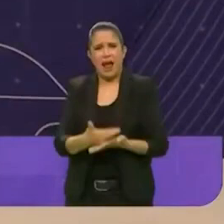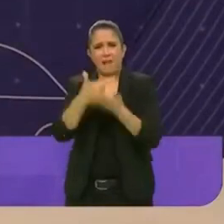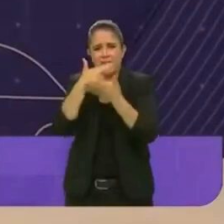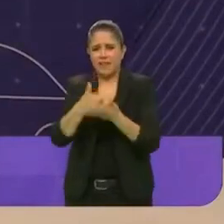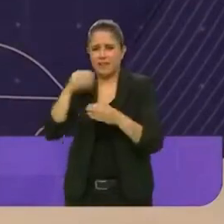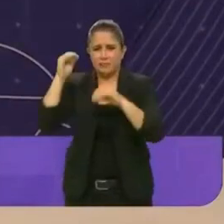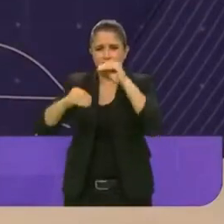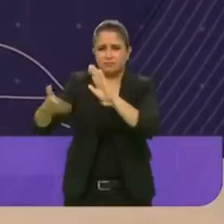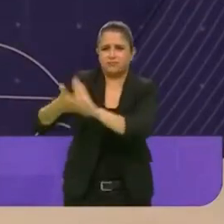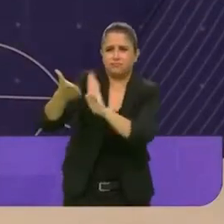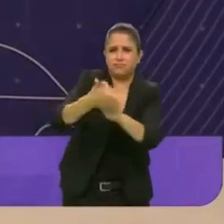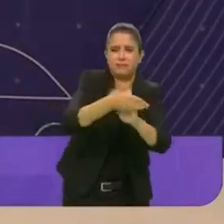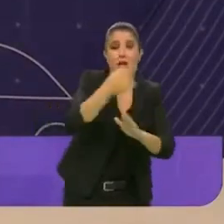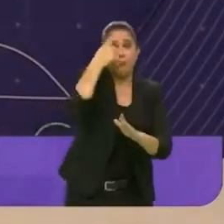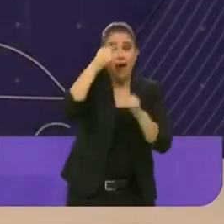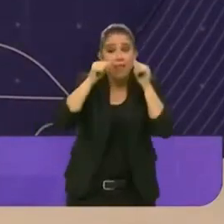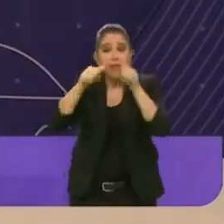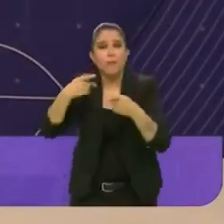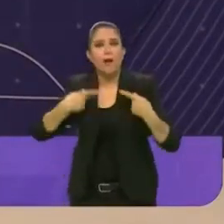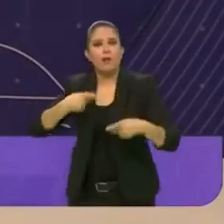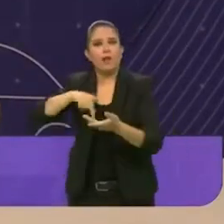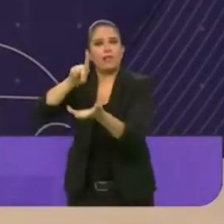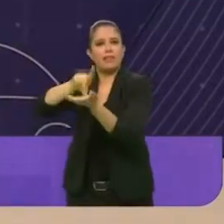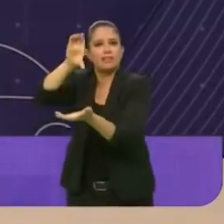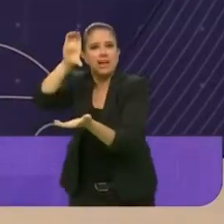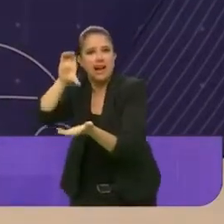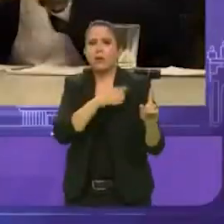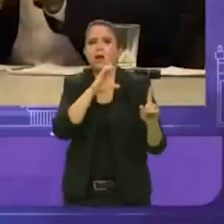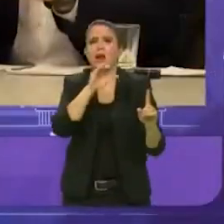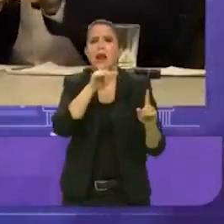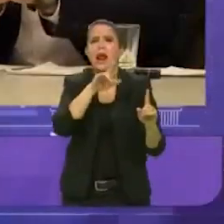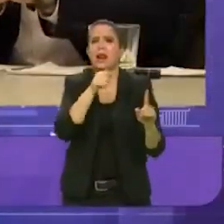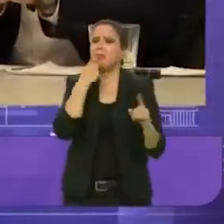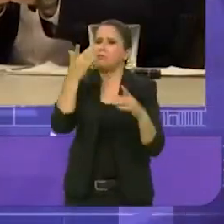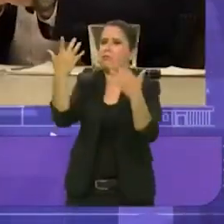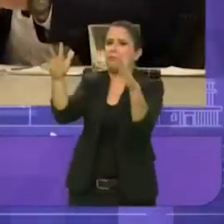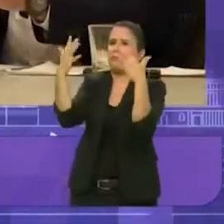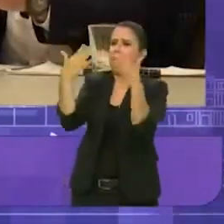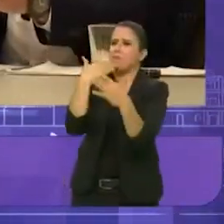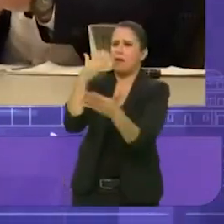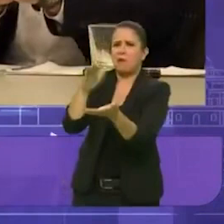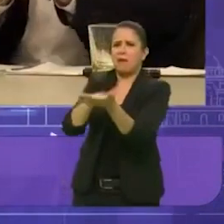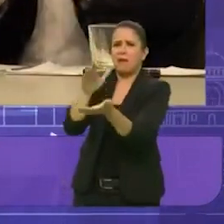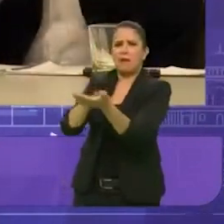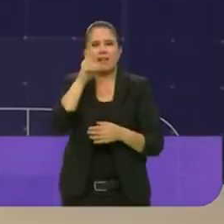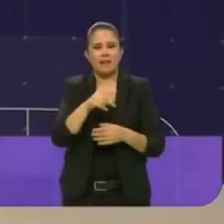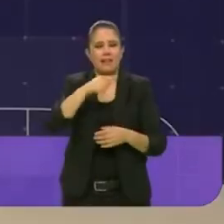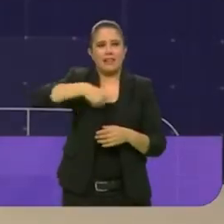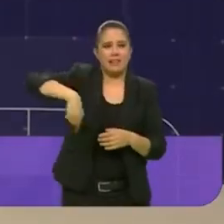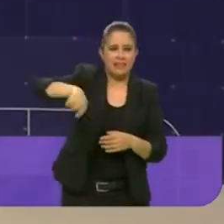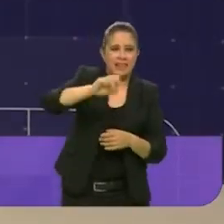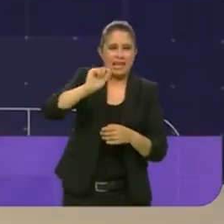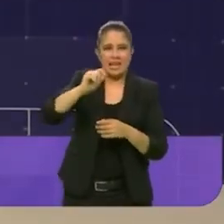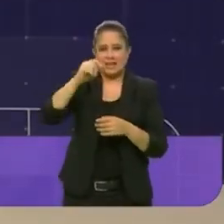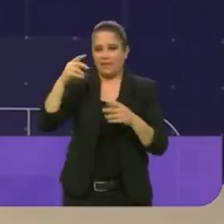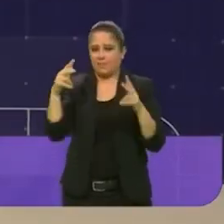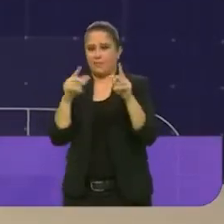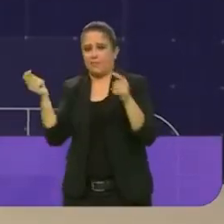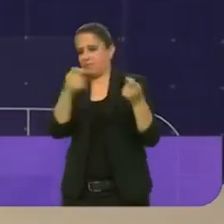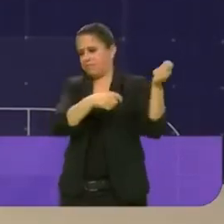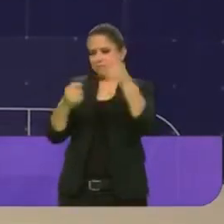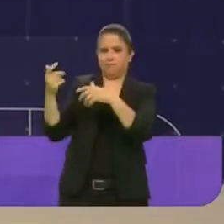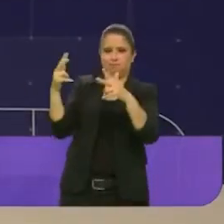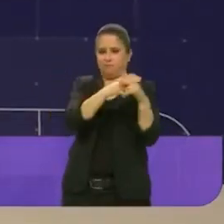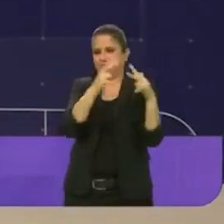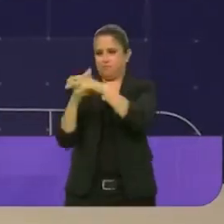para personas con discapacidad. Cada propuesta llevaba ataque incluido, lo que provocó que Chortoritsky se sintiera como